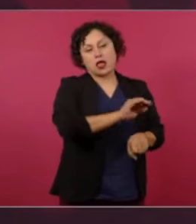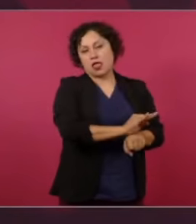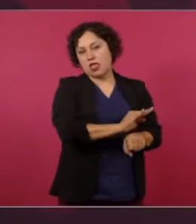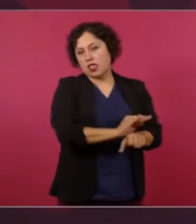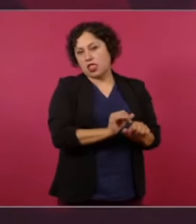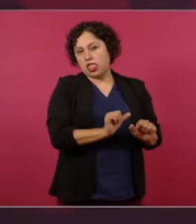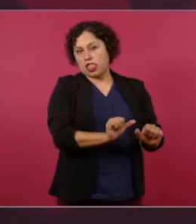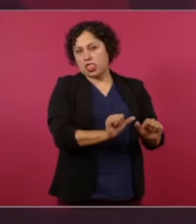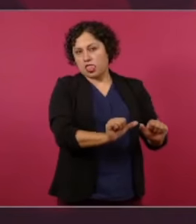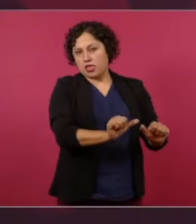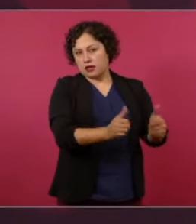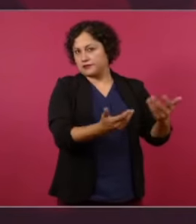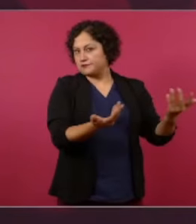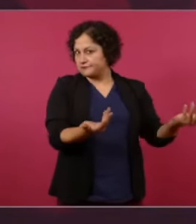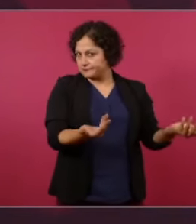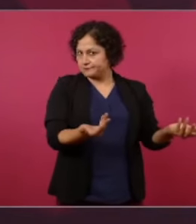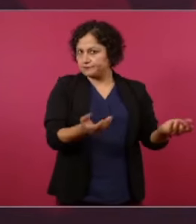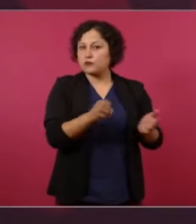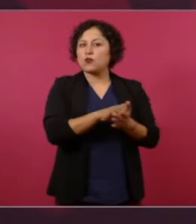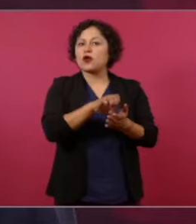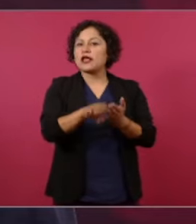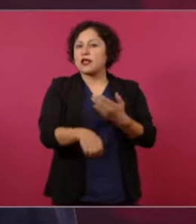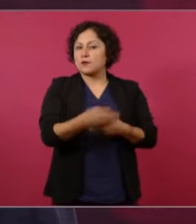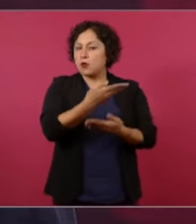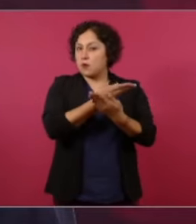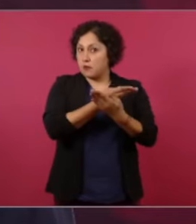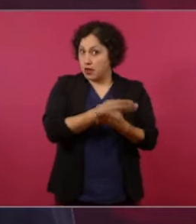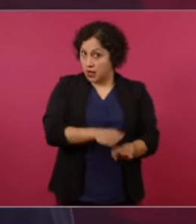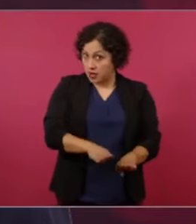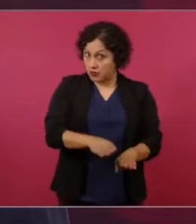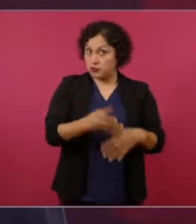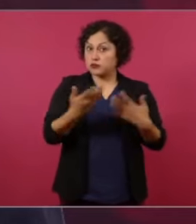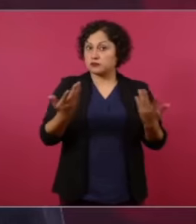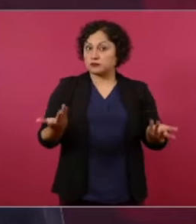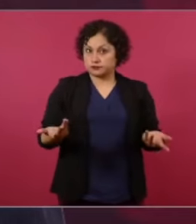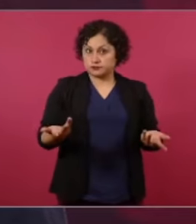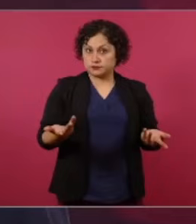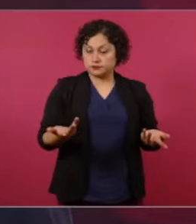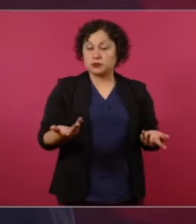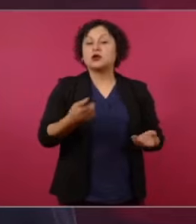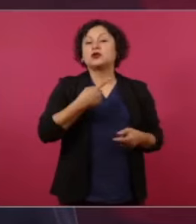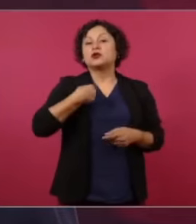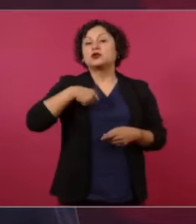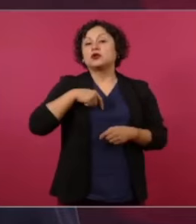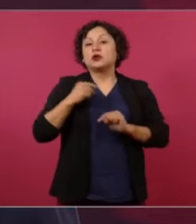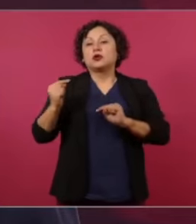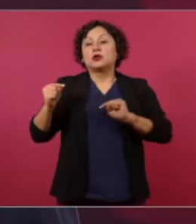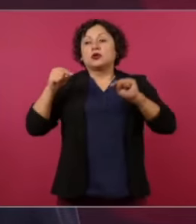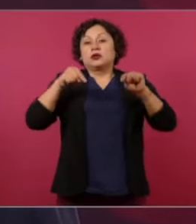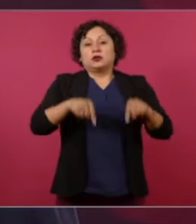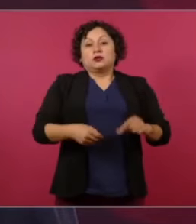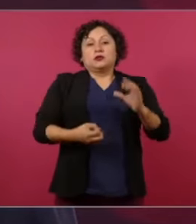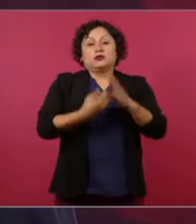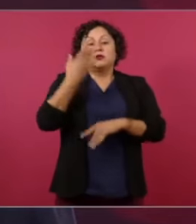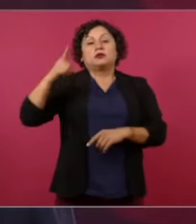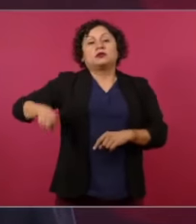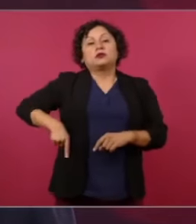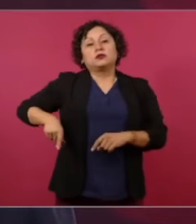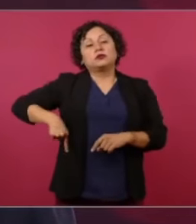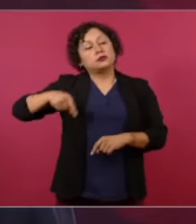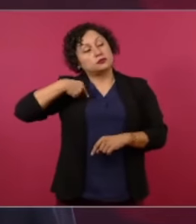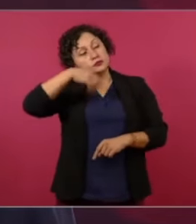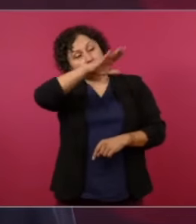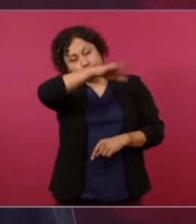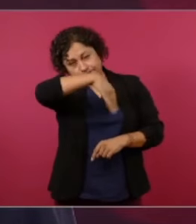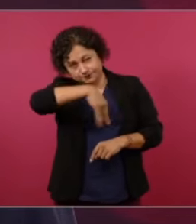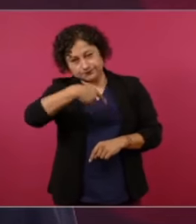los bancos financieros, cuando se habló con ellos entendieron